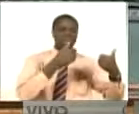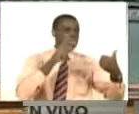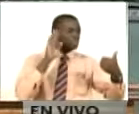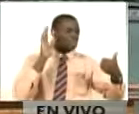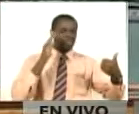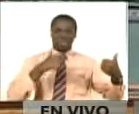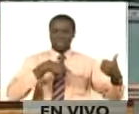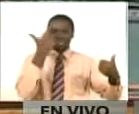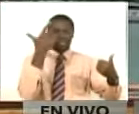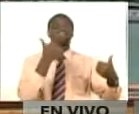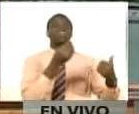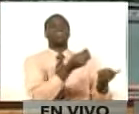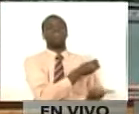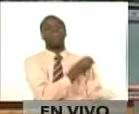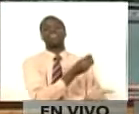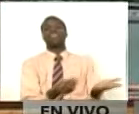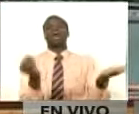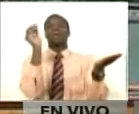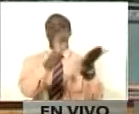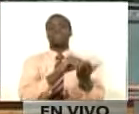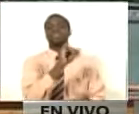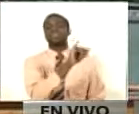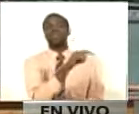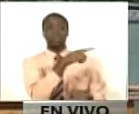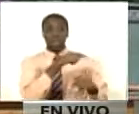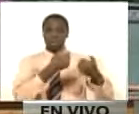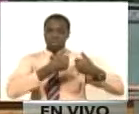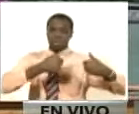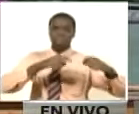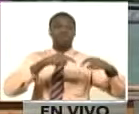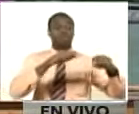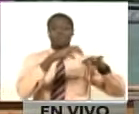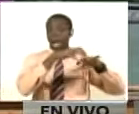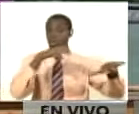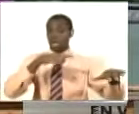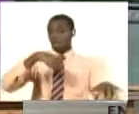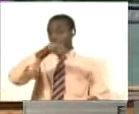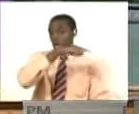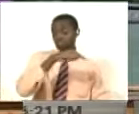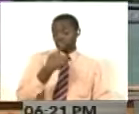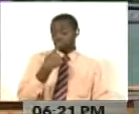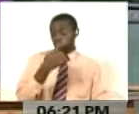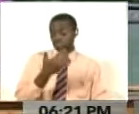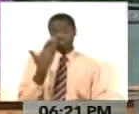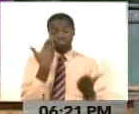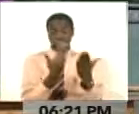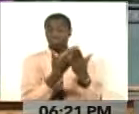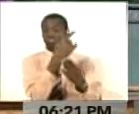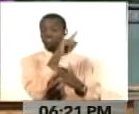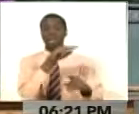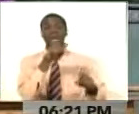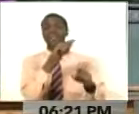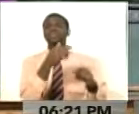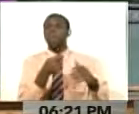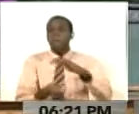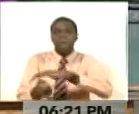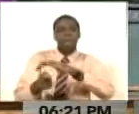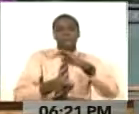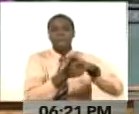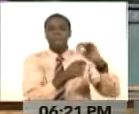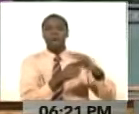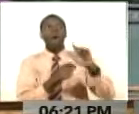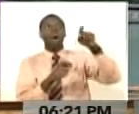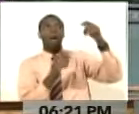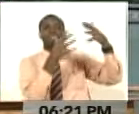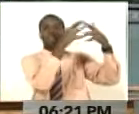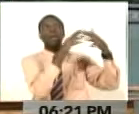el conclave de estos gobiernos en su mayoría, como lo hemos visto, mercenarios y cipayos de los